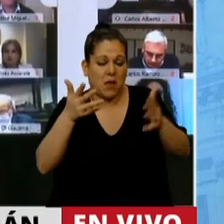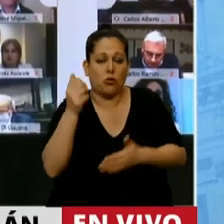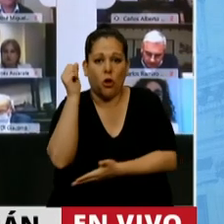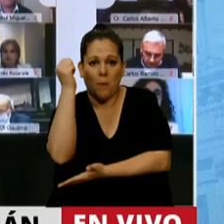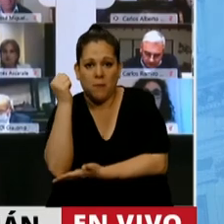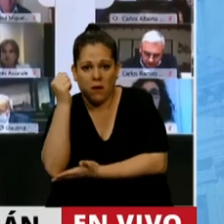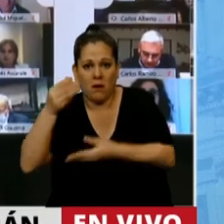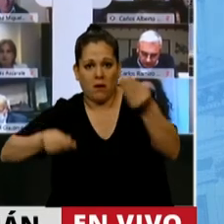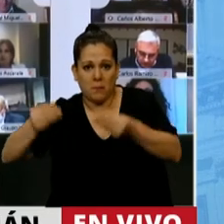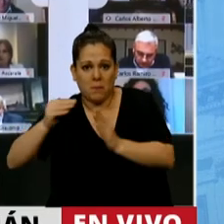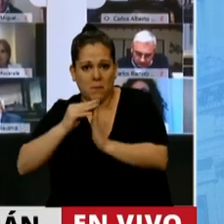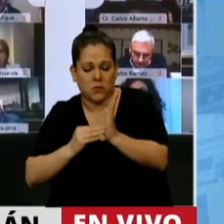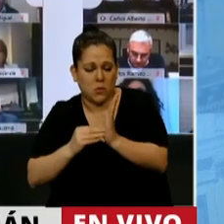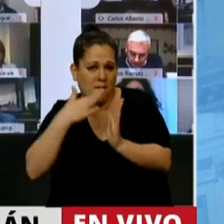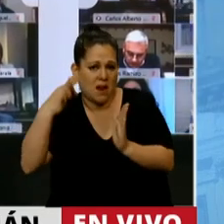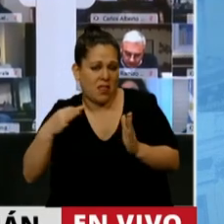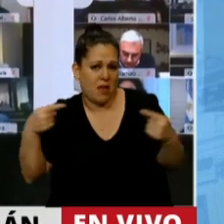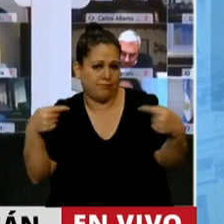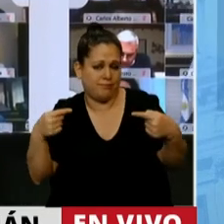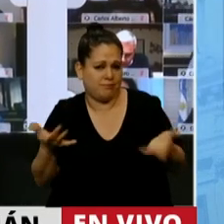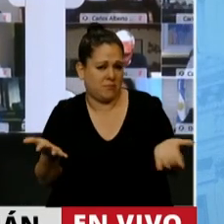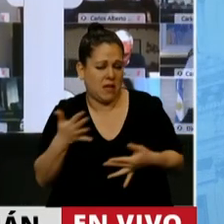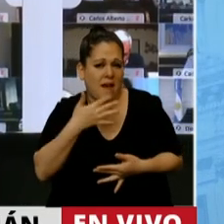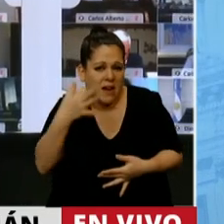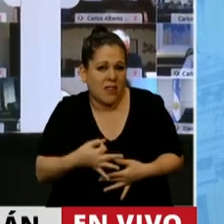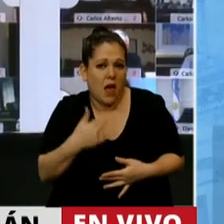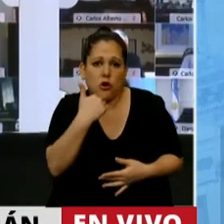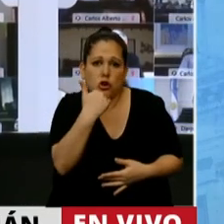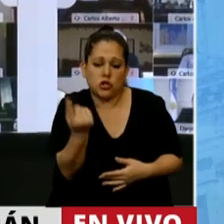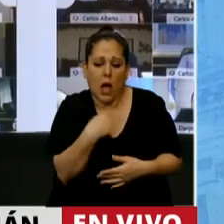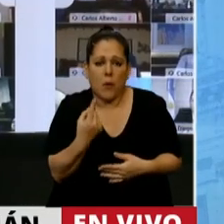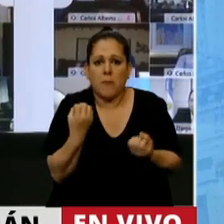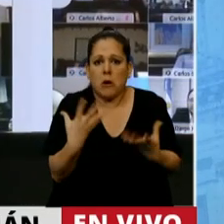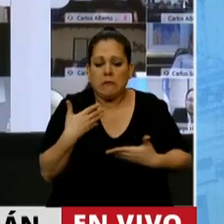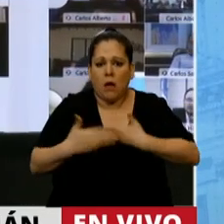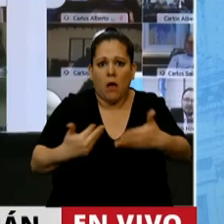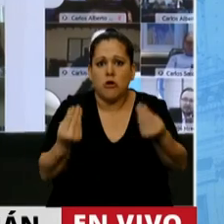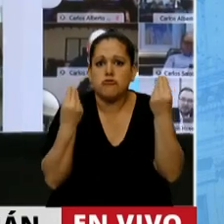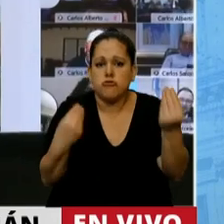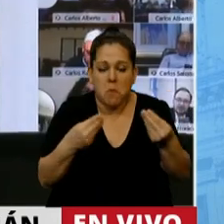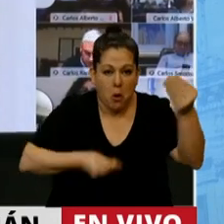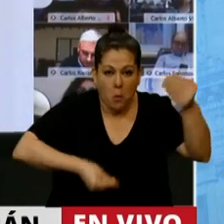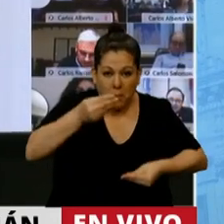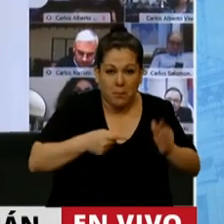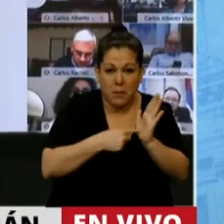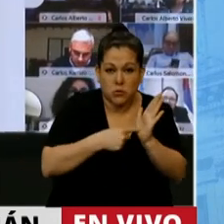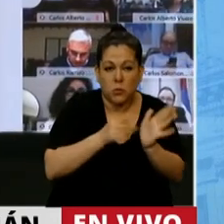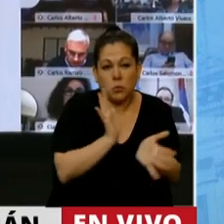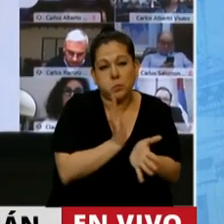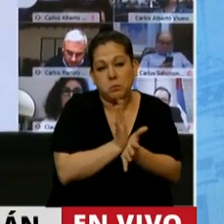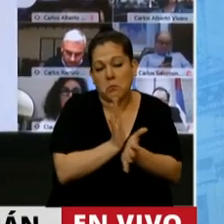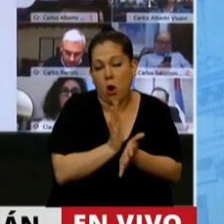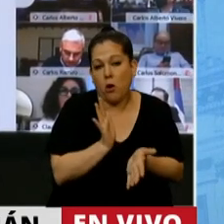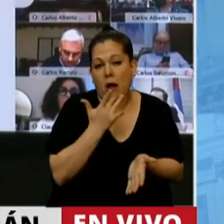se carece de un verdadero sentido. Y si no sabemos el rumbo, este presupuesto pasa a ser solamente un